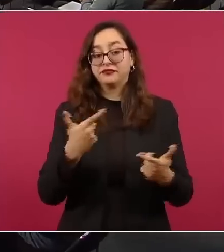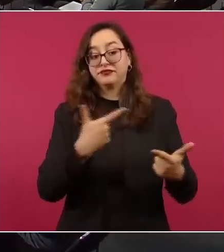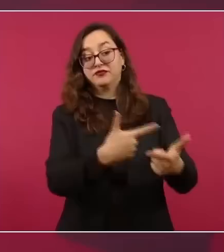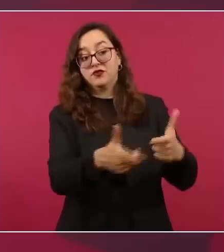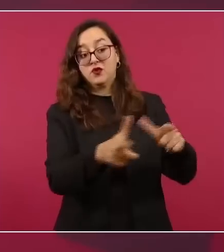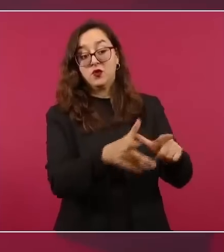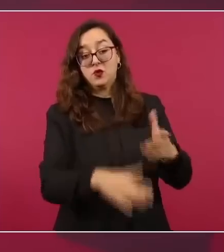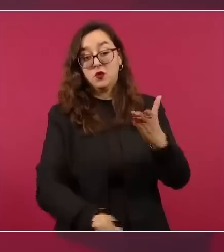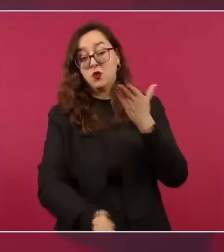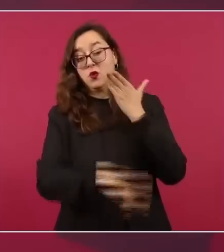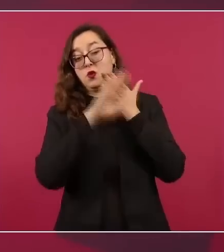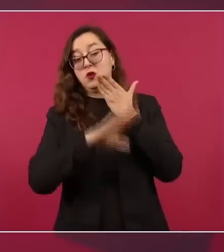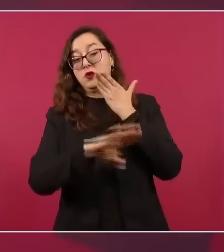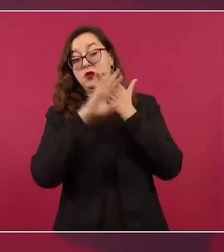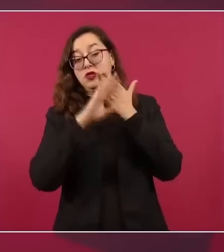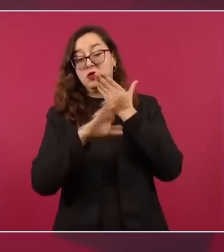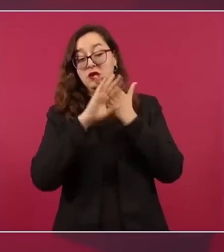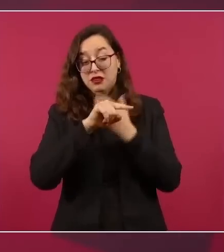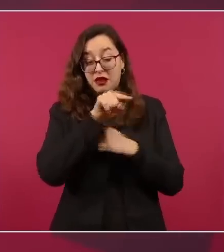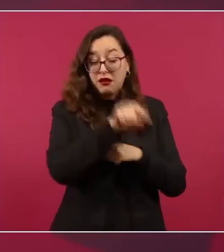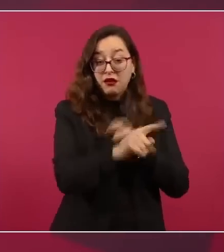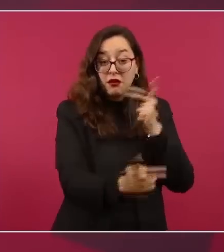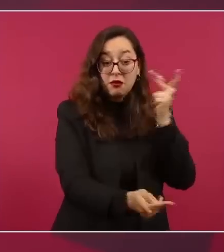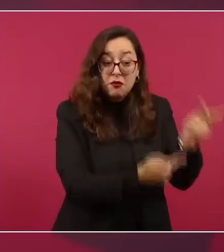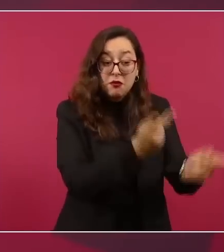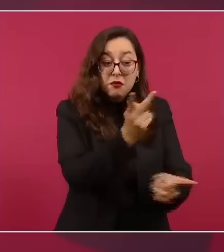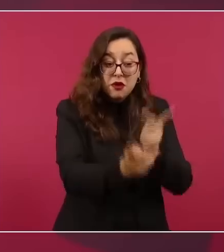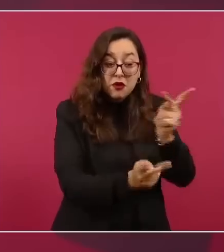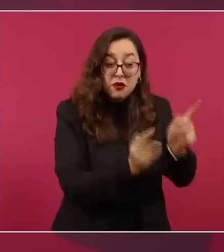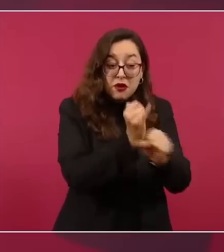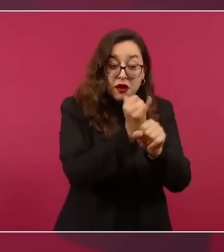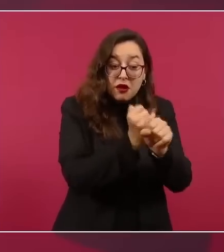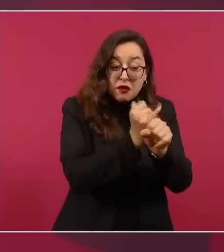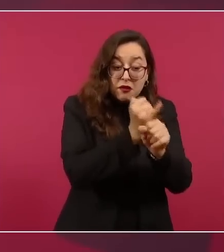a lo de De Mola, a Denis